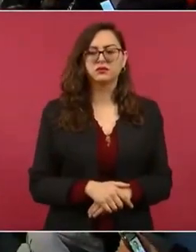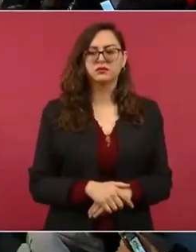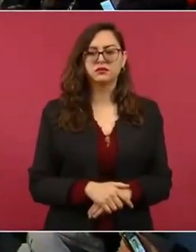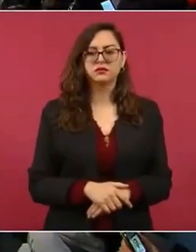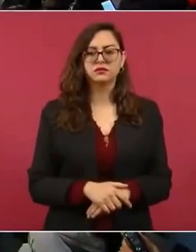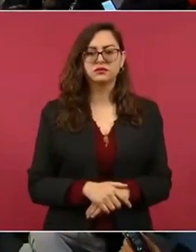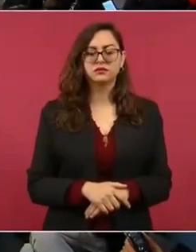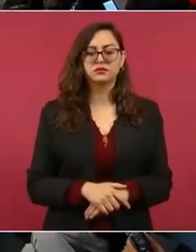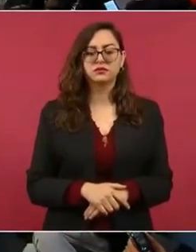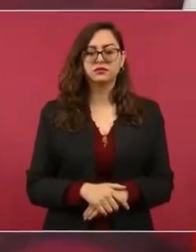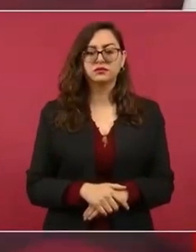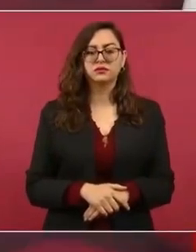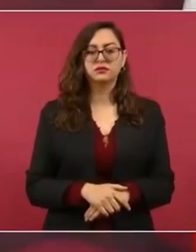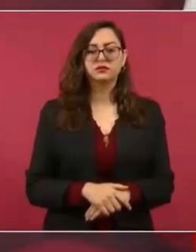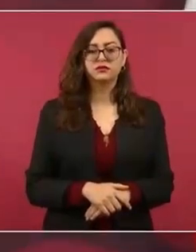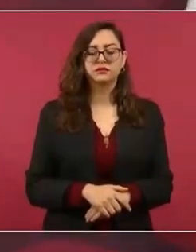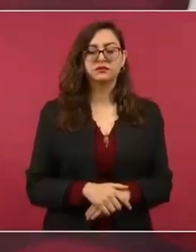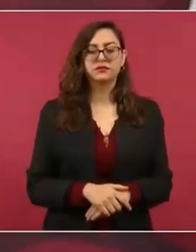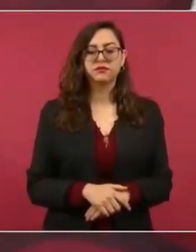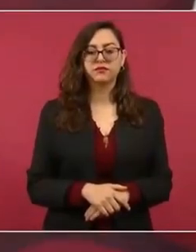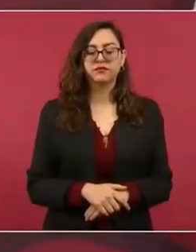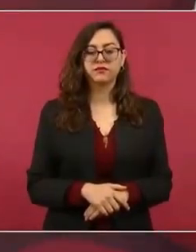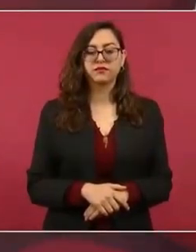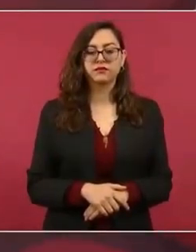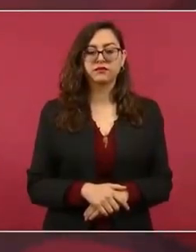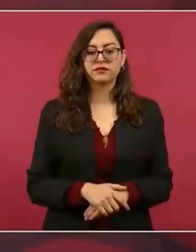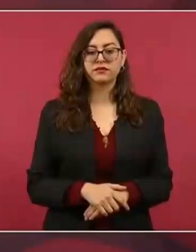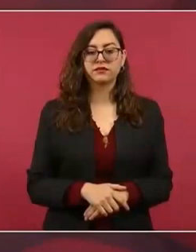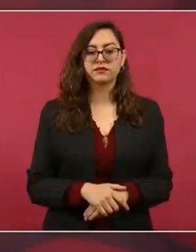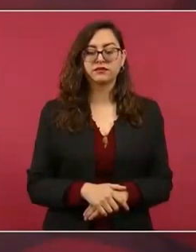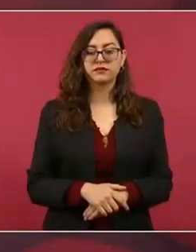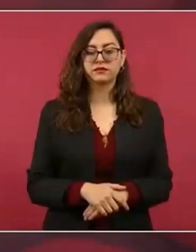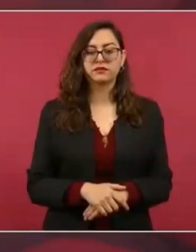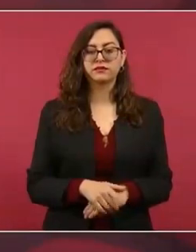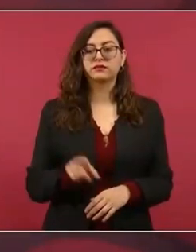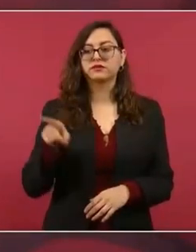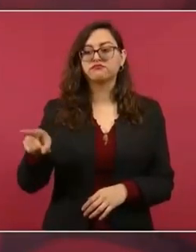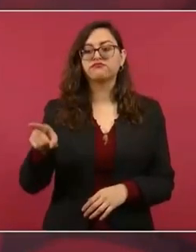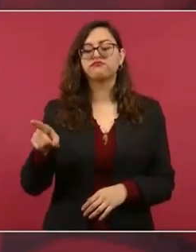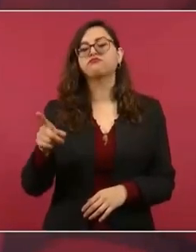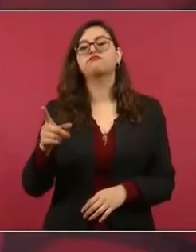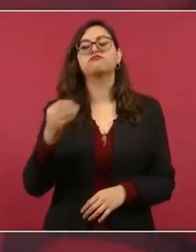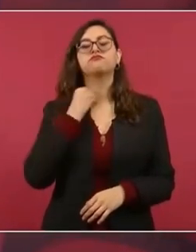la señora abogada Yasmin,